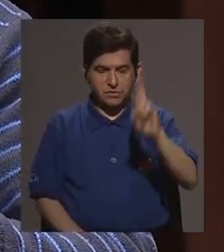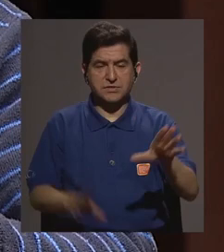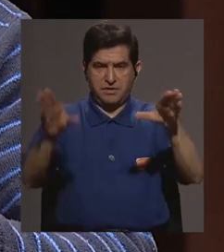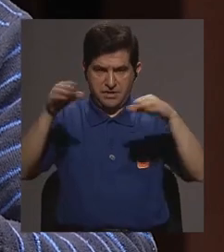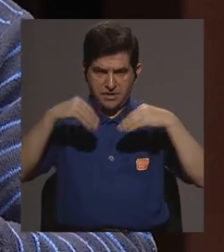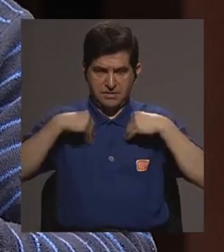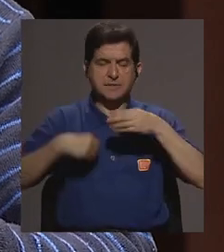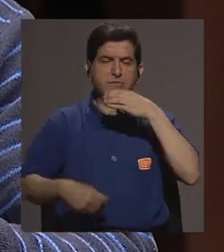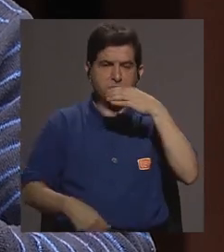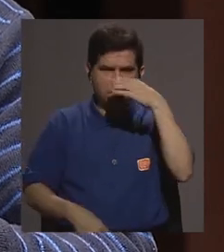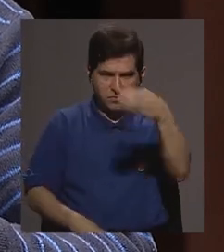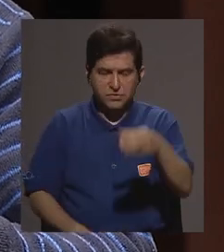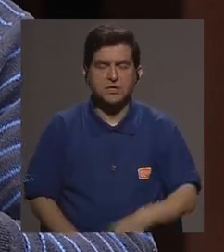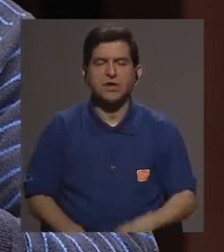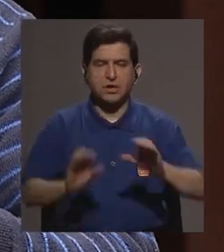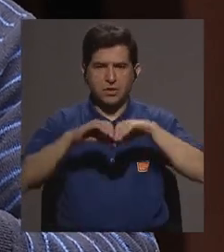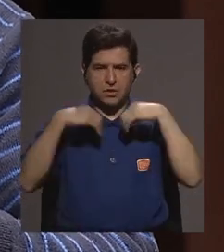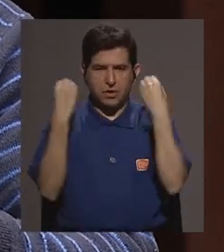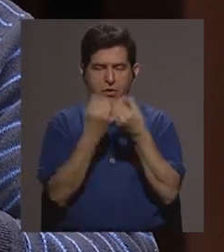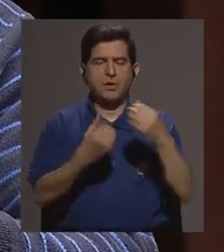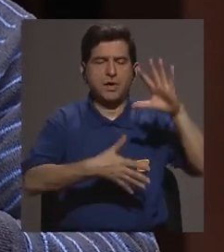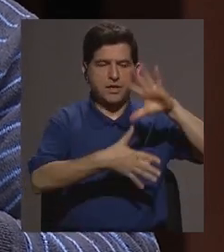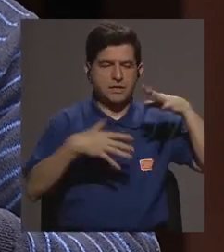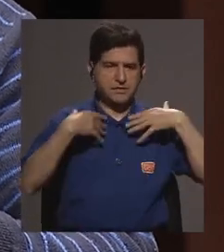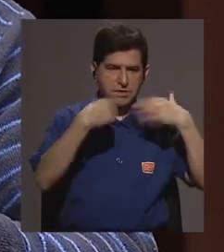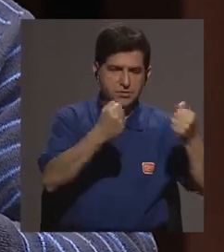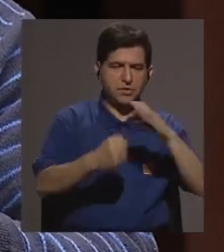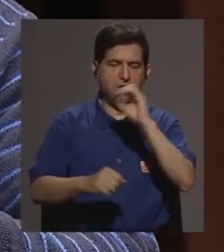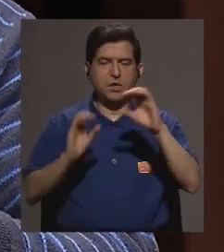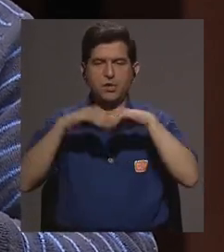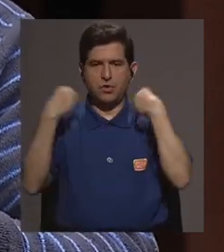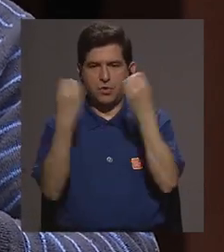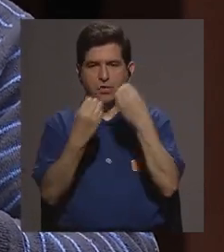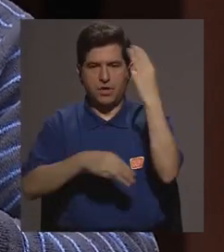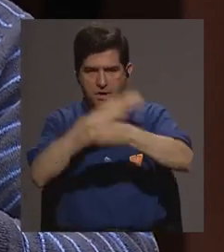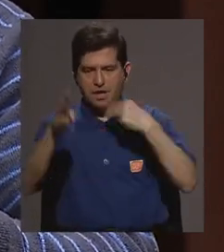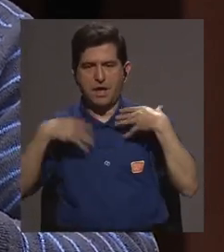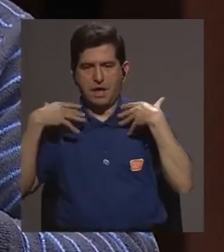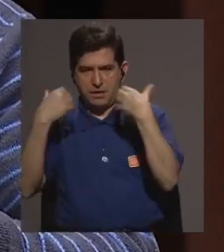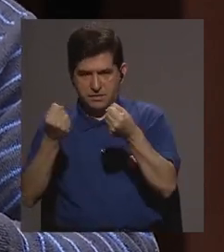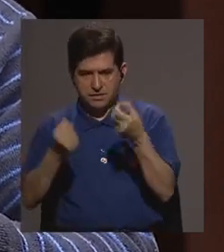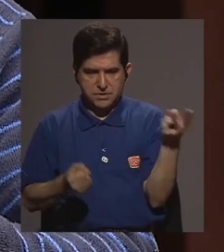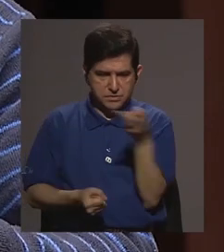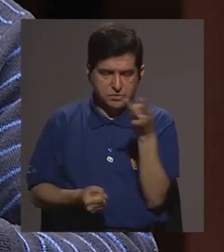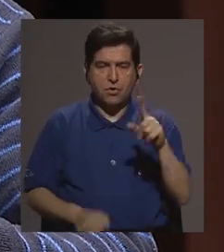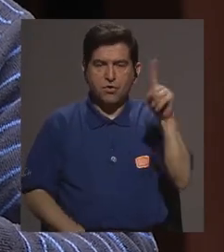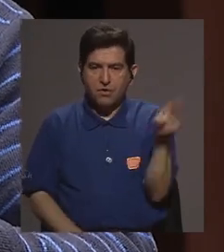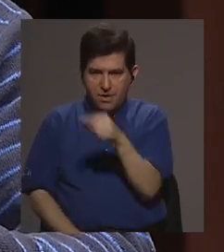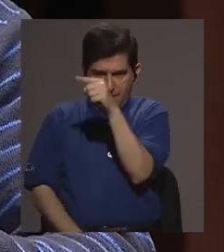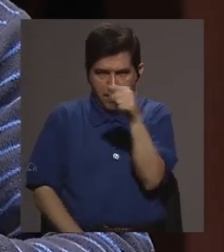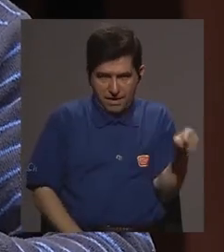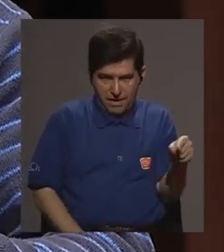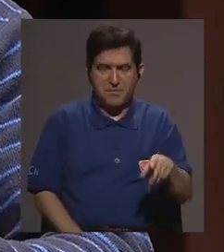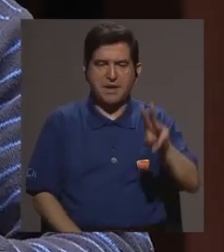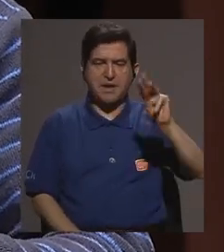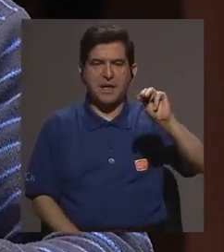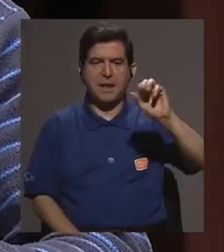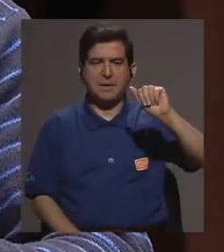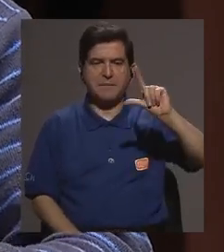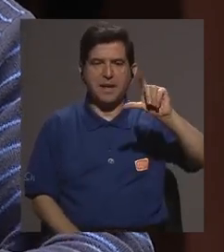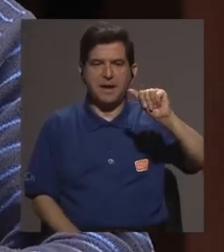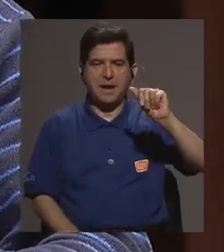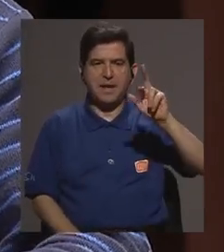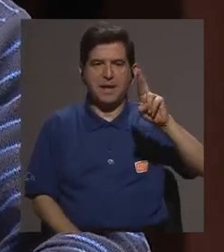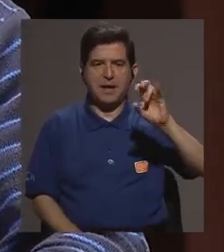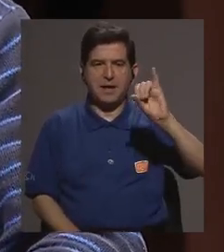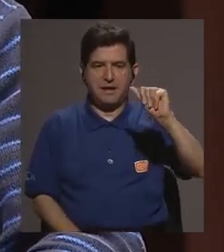el reto de acoger las recomendaciones de la Organización Panamericana y de la Organización Mundial de la Salud para eliminar a la